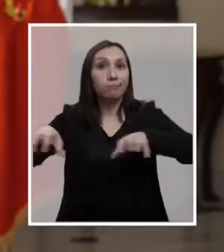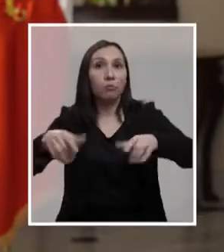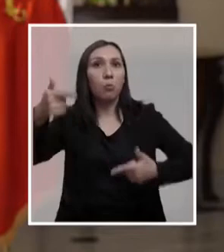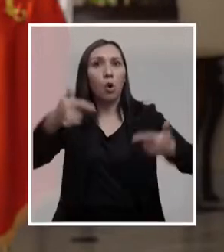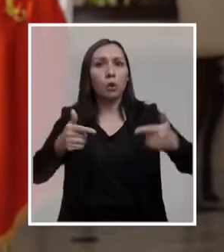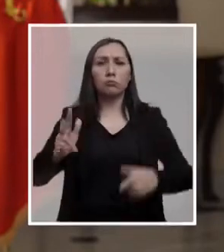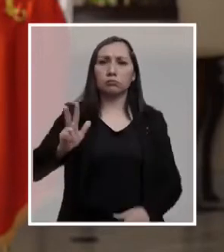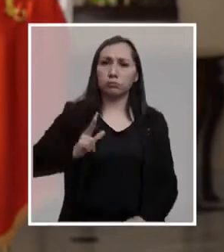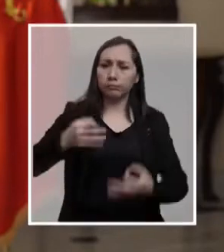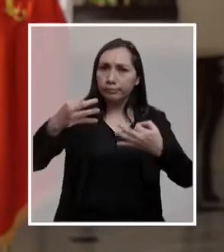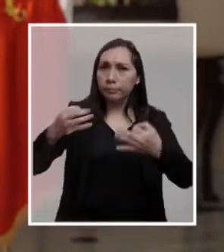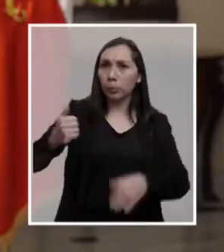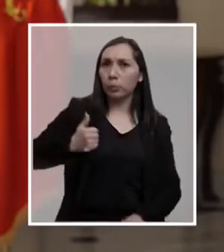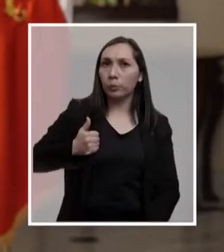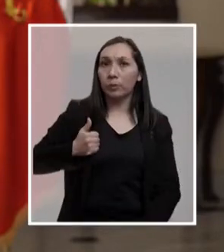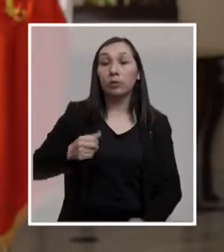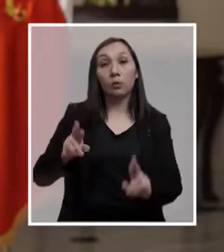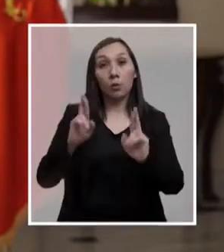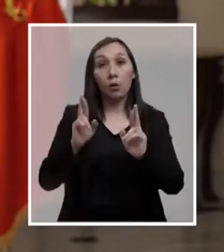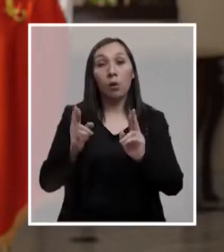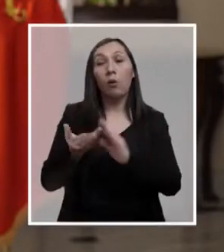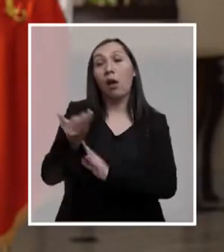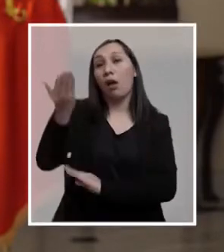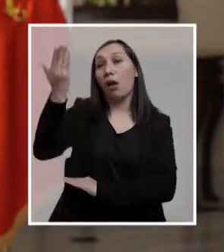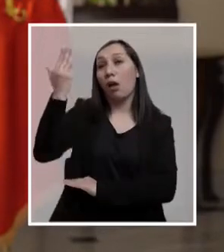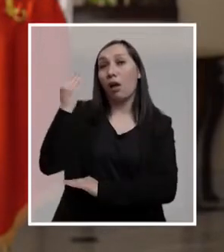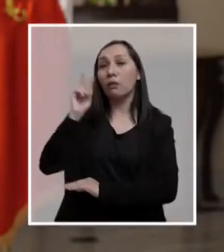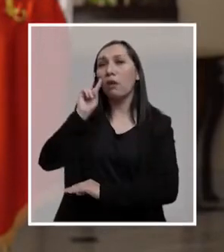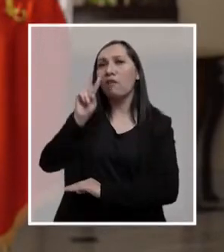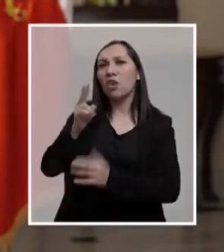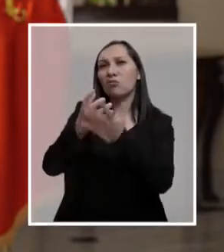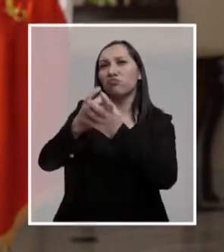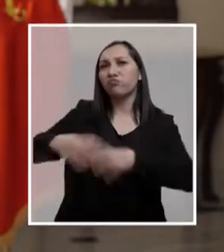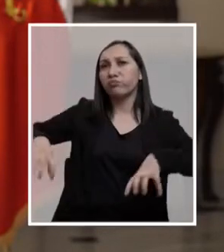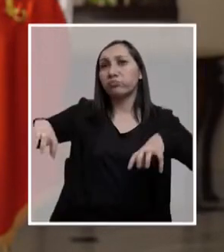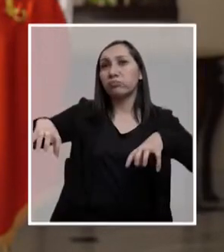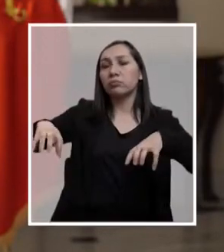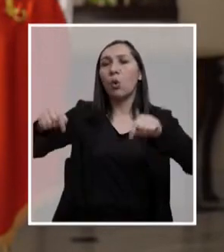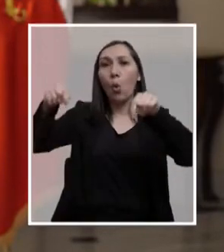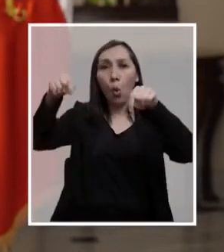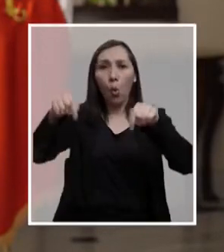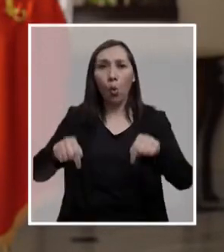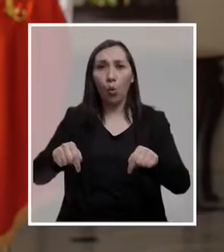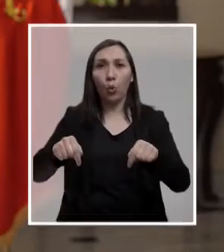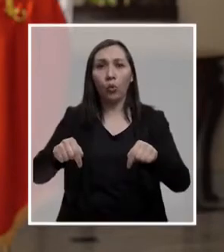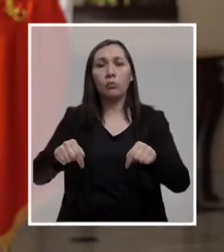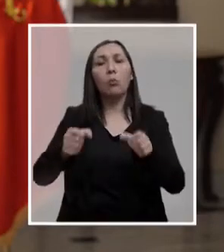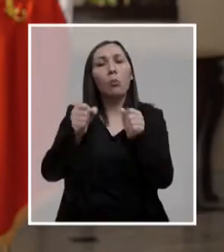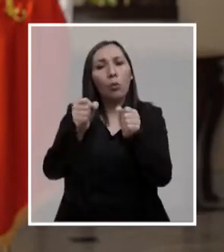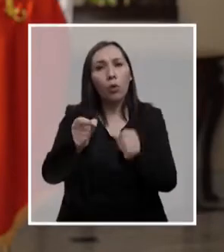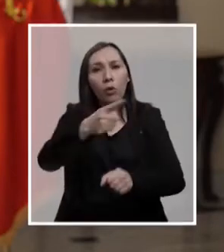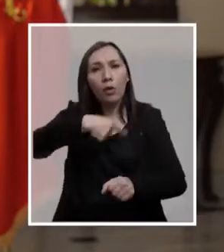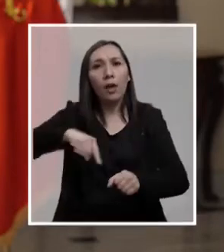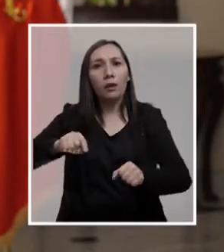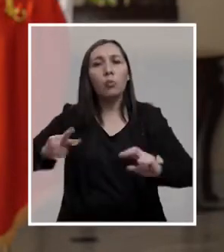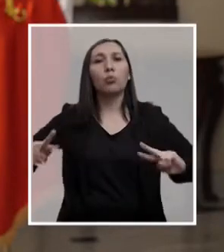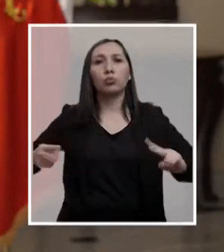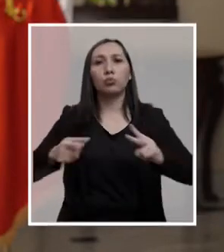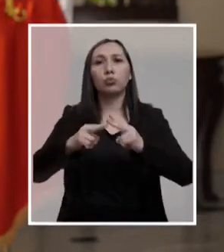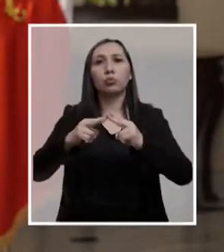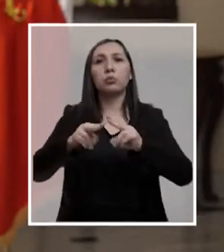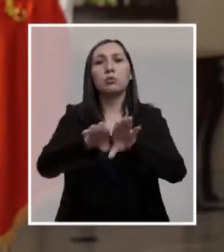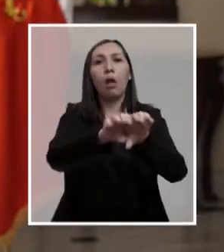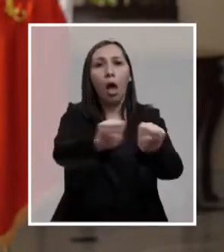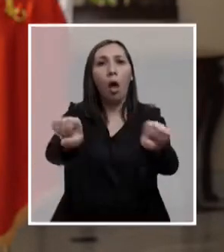políticos estemos a la altura. Espero que así como en el pasado hemos visto división, hoy seamos capaces de